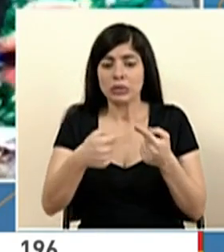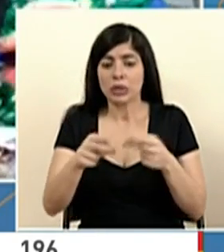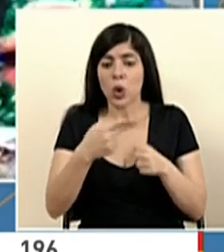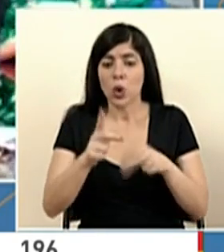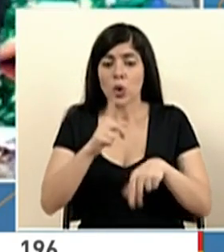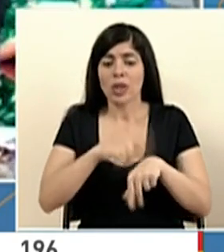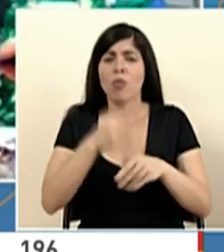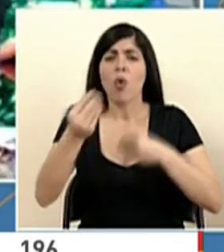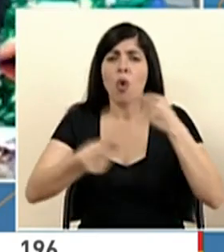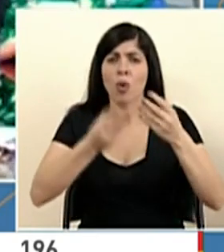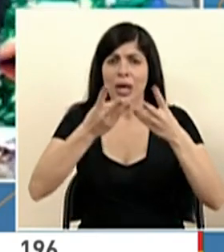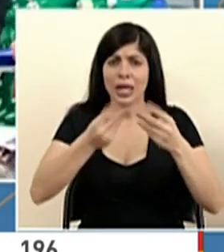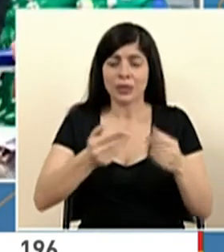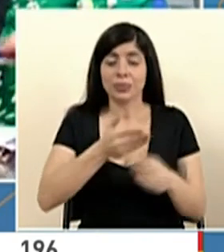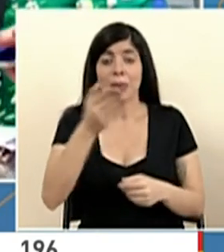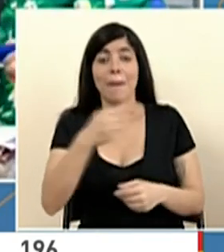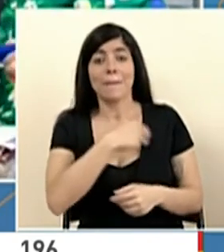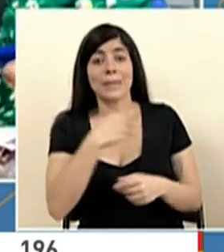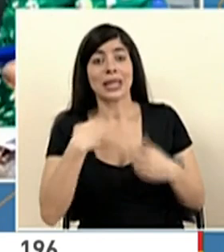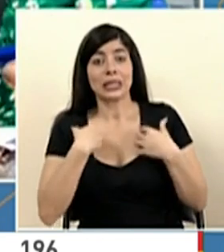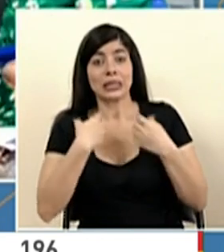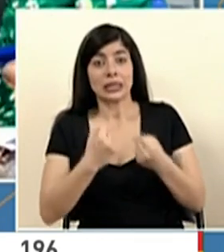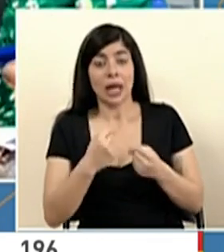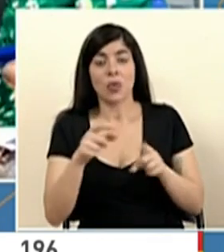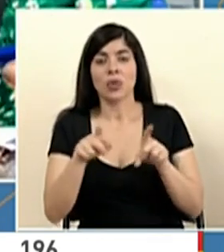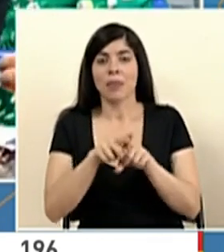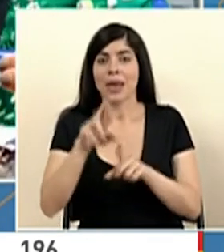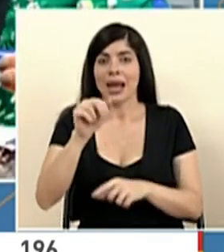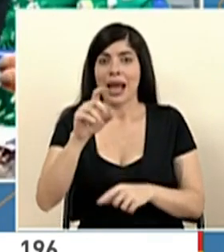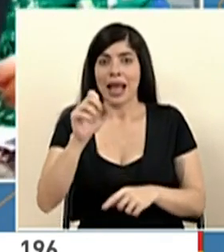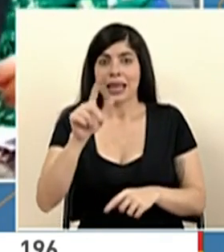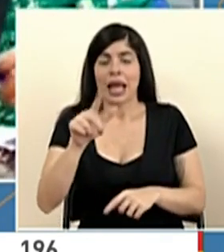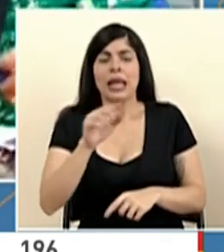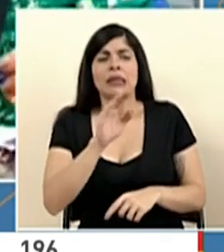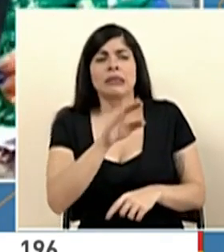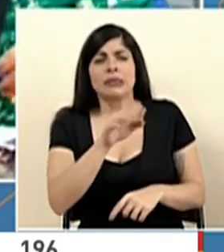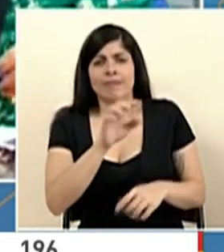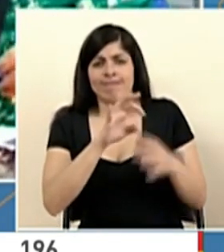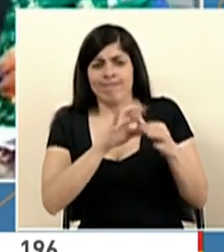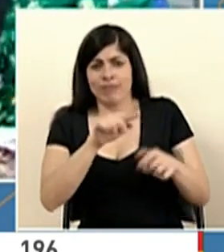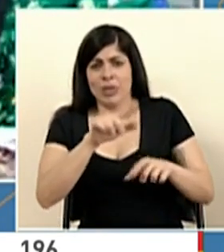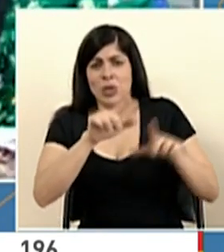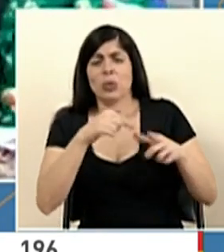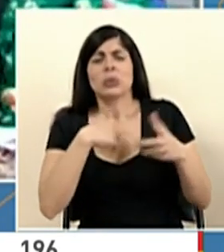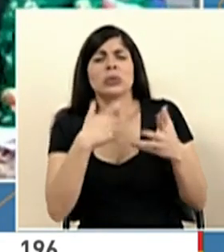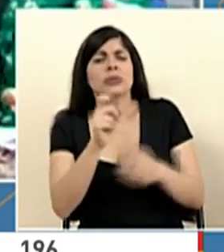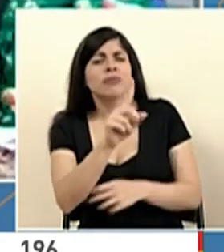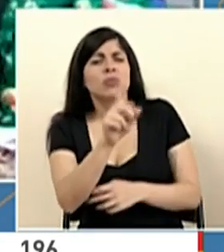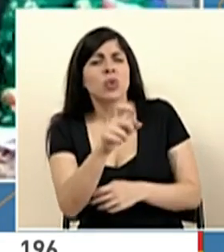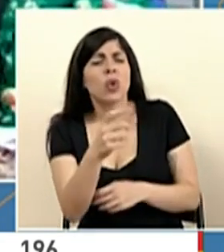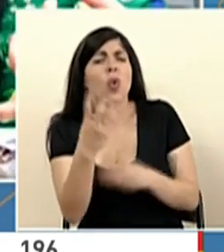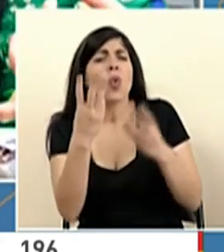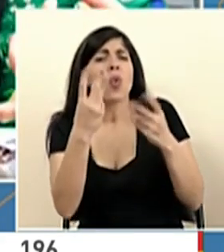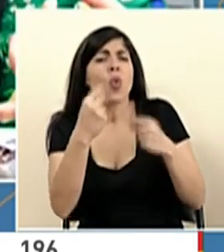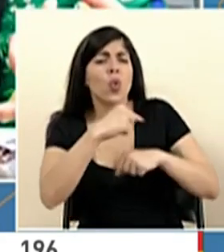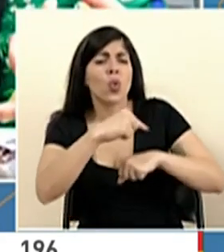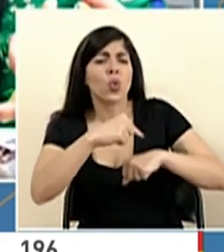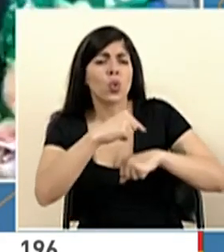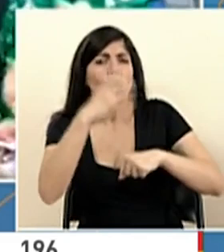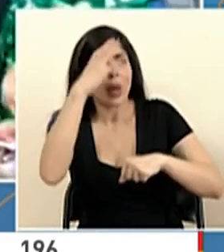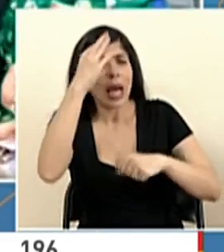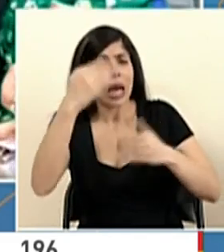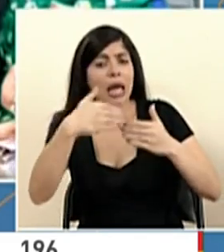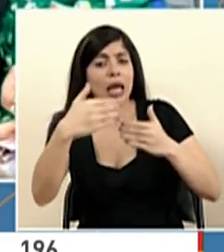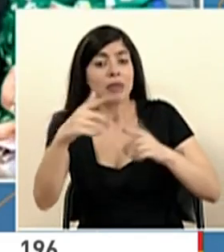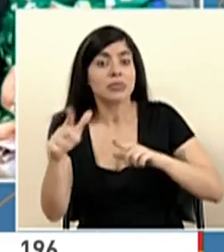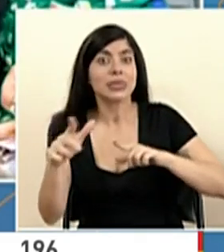plazo. Y para el ministro de Salud y también para don Randall, al respecto de las pruebas, quisiera consultar cuánto es el tiempo en el que creen que